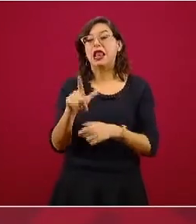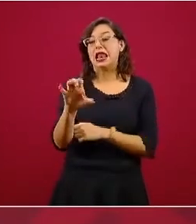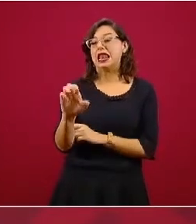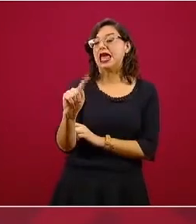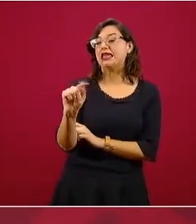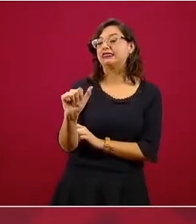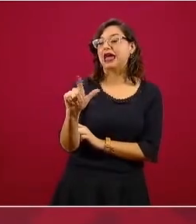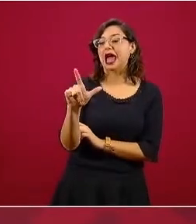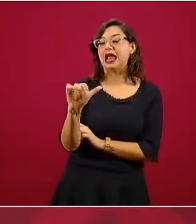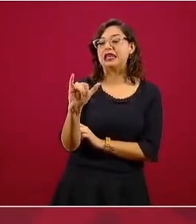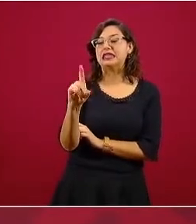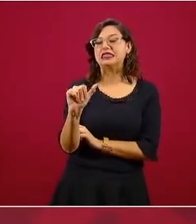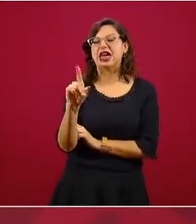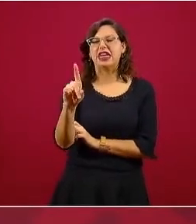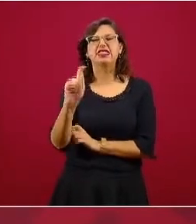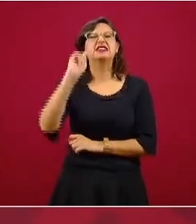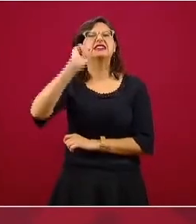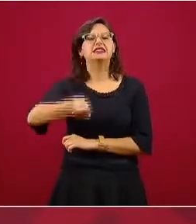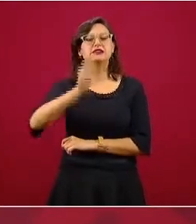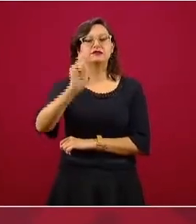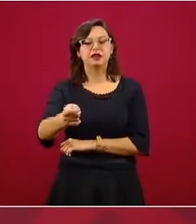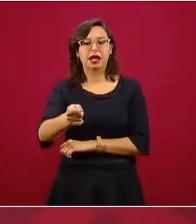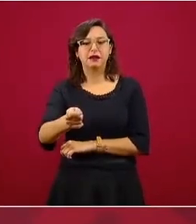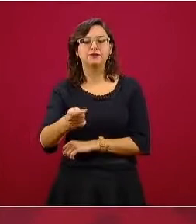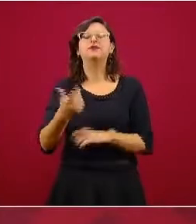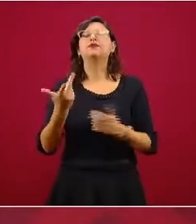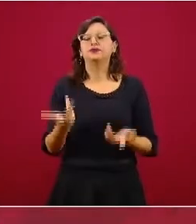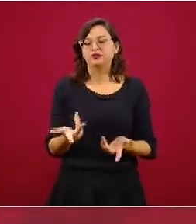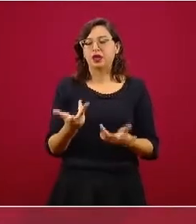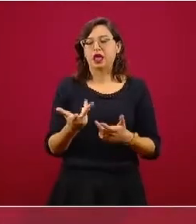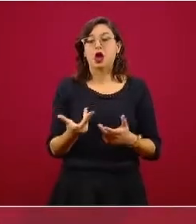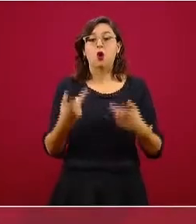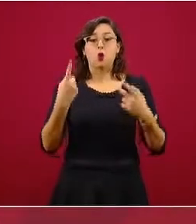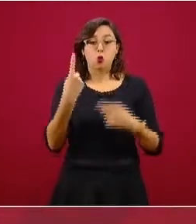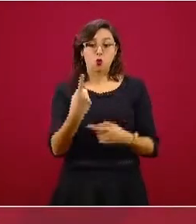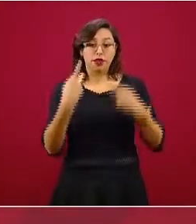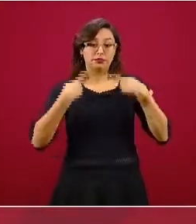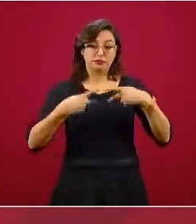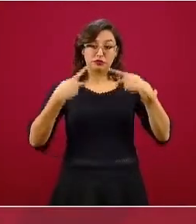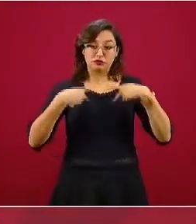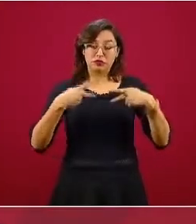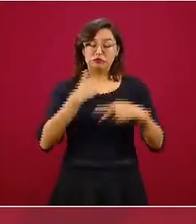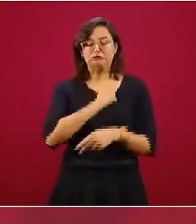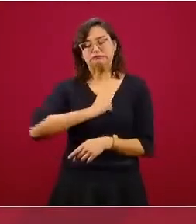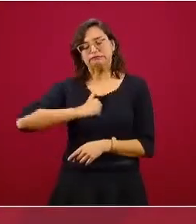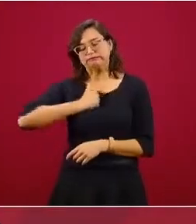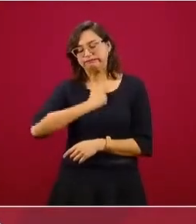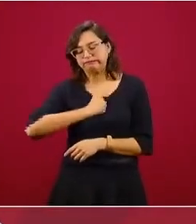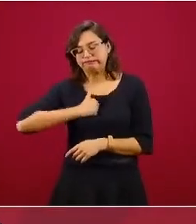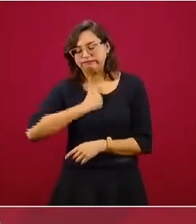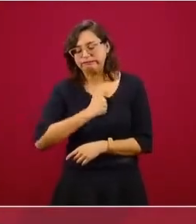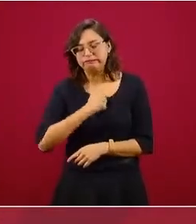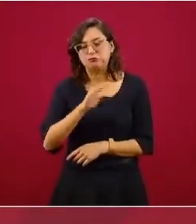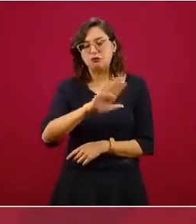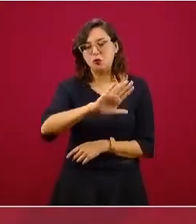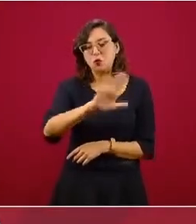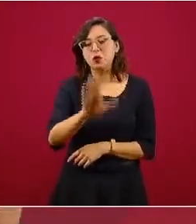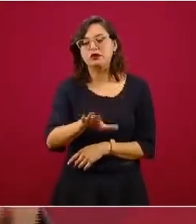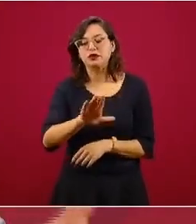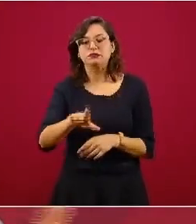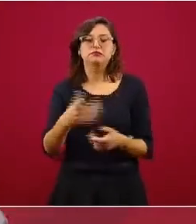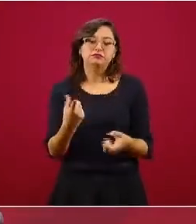proporción o porcentaje de personas que mueren, muy desafortunadamente mueren de una